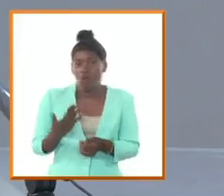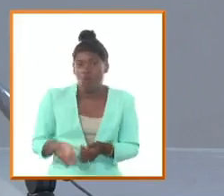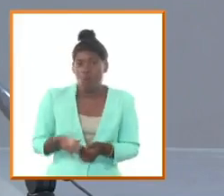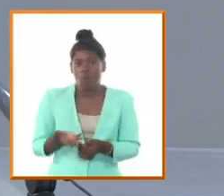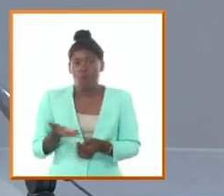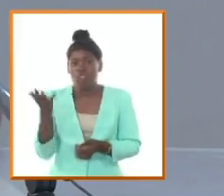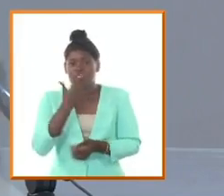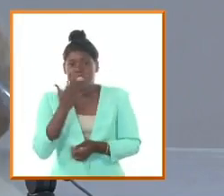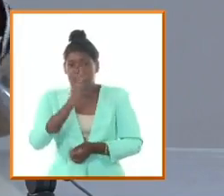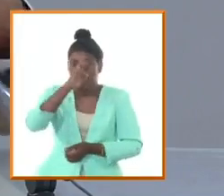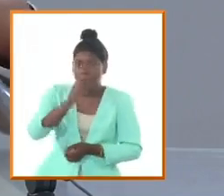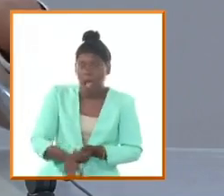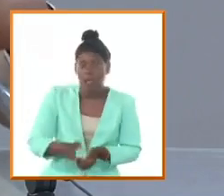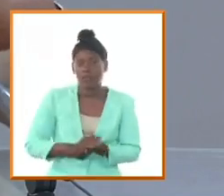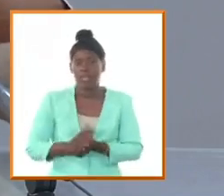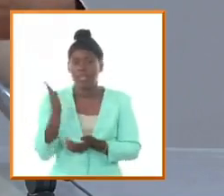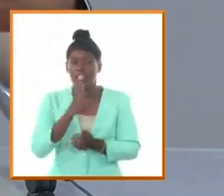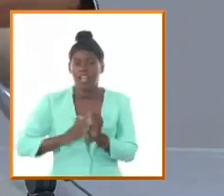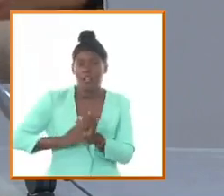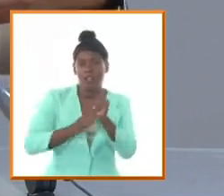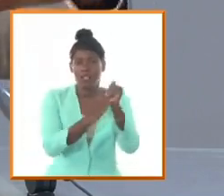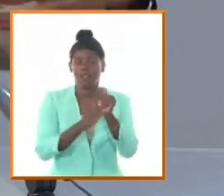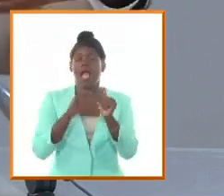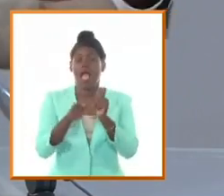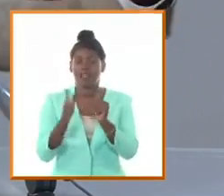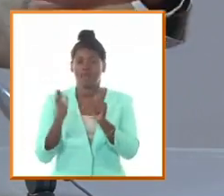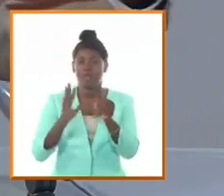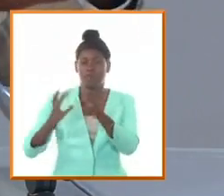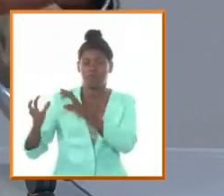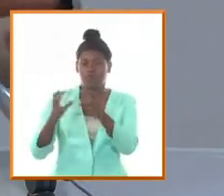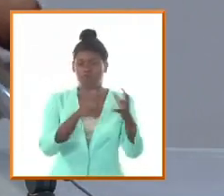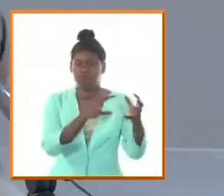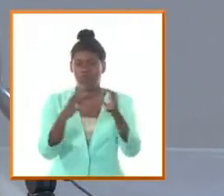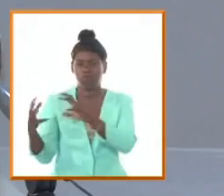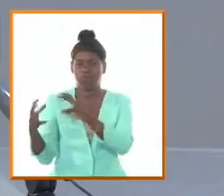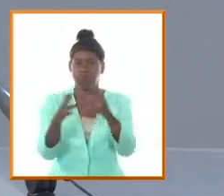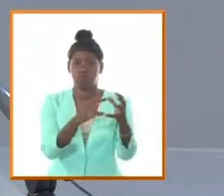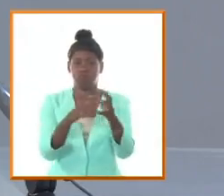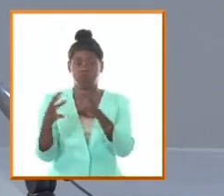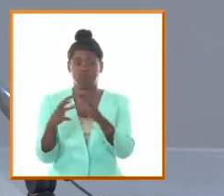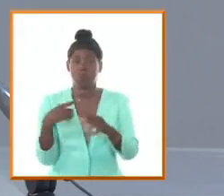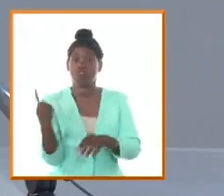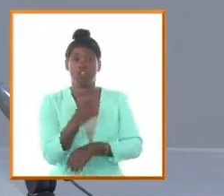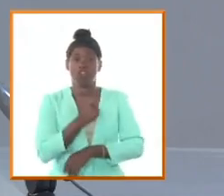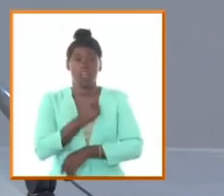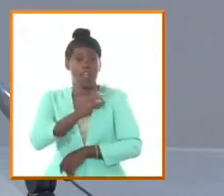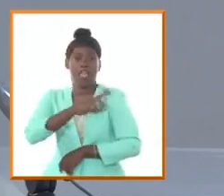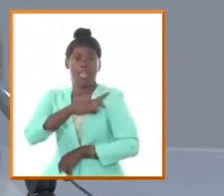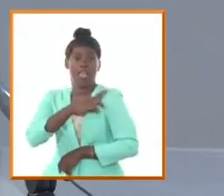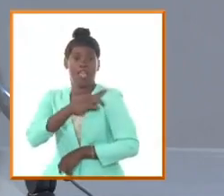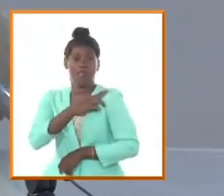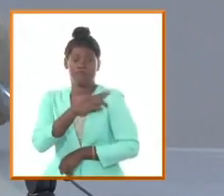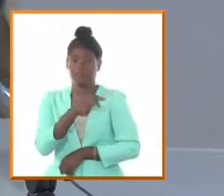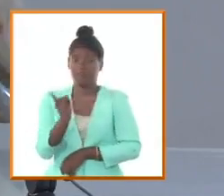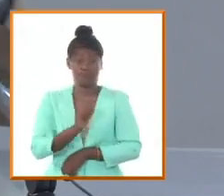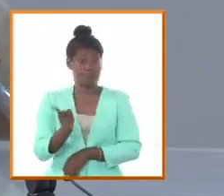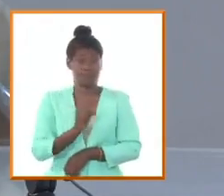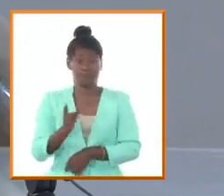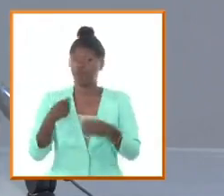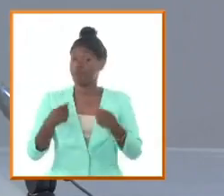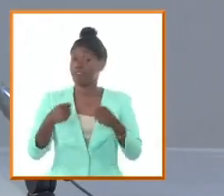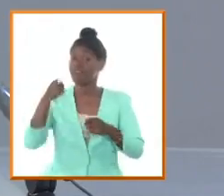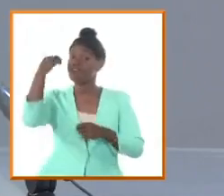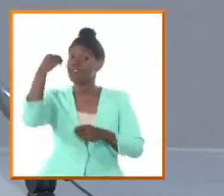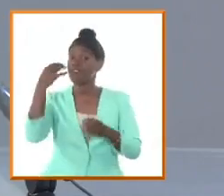la guerra donde Agramonte está articulándose con todo otro conjunto de figuras en el terreno militar que defienden la